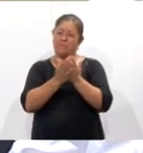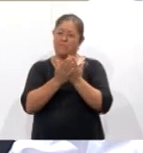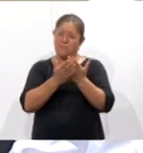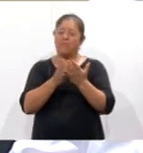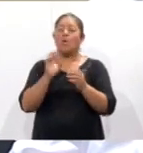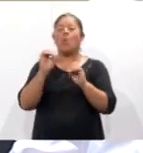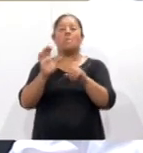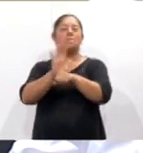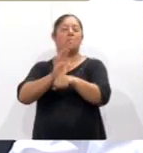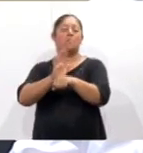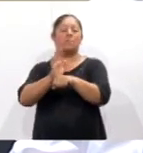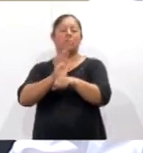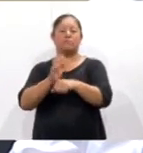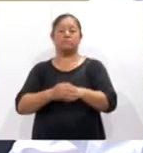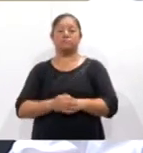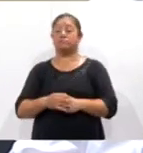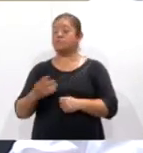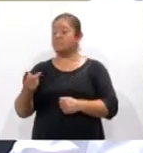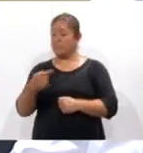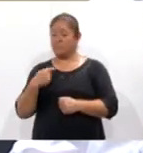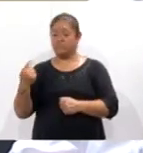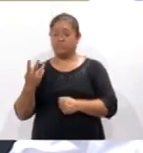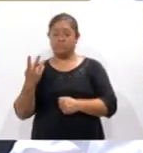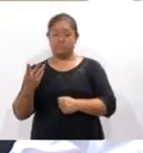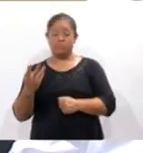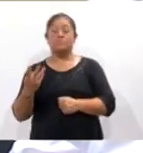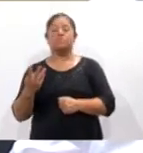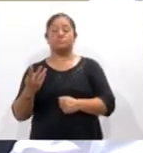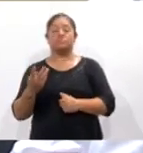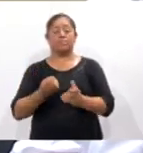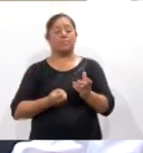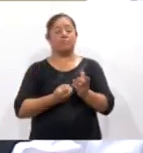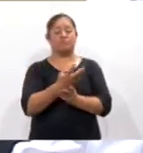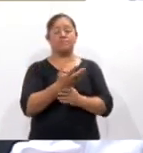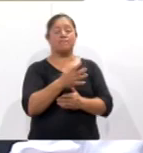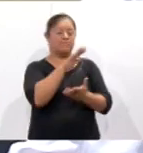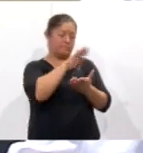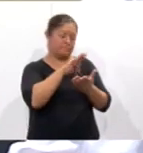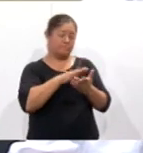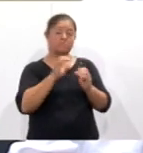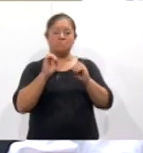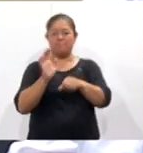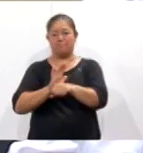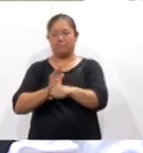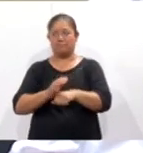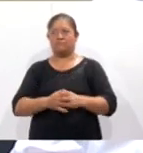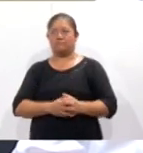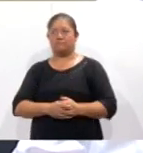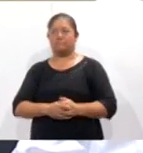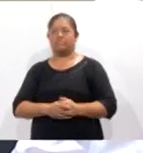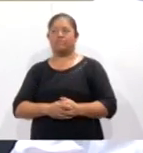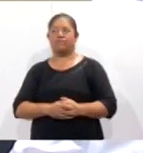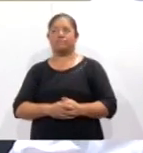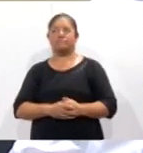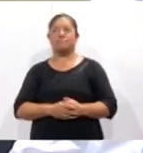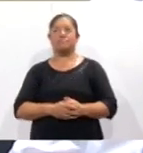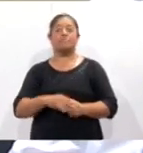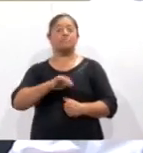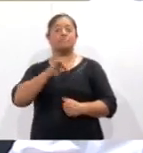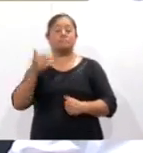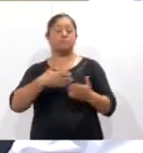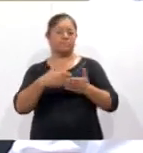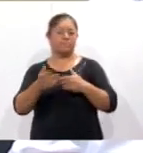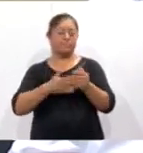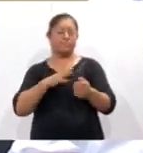cuatro salimos lectores y cinéfilos. Pero bueno, si no eran películas y libros, porque ya mi mamá era un poco moderna, eran las